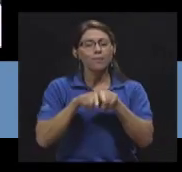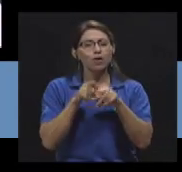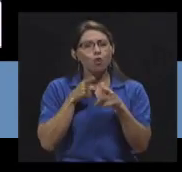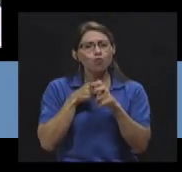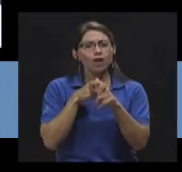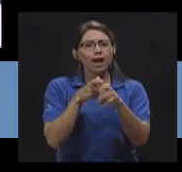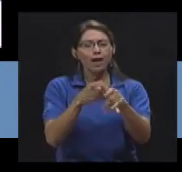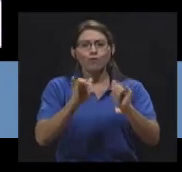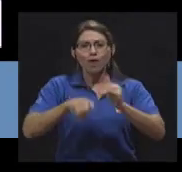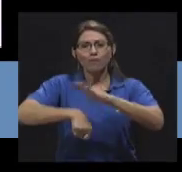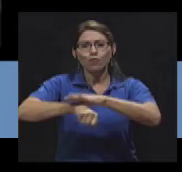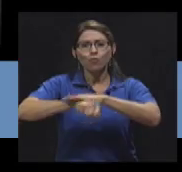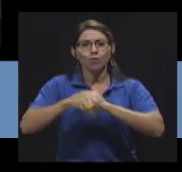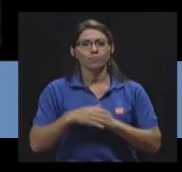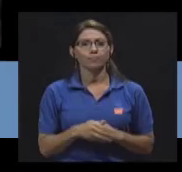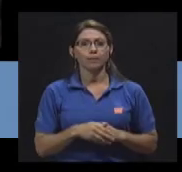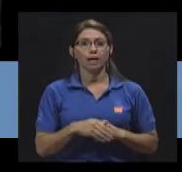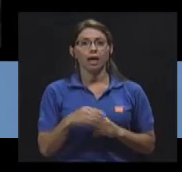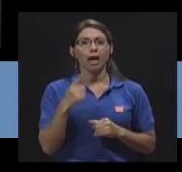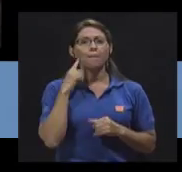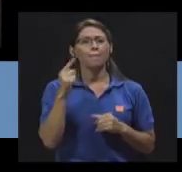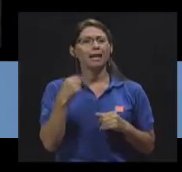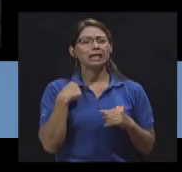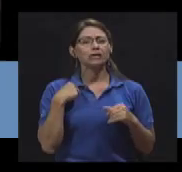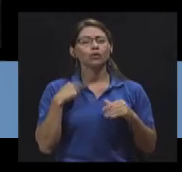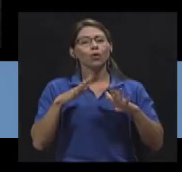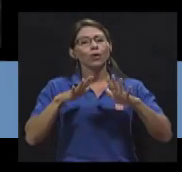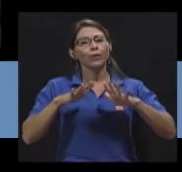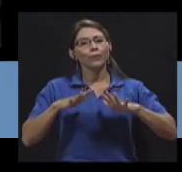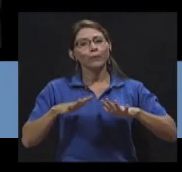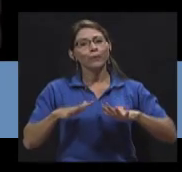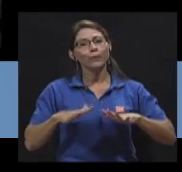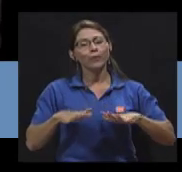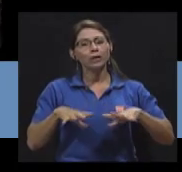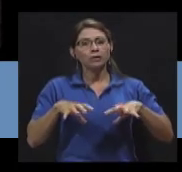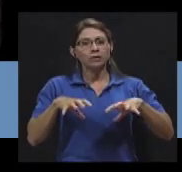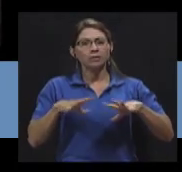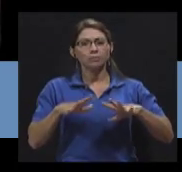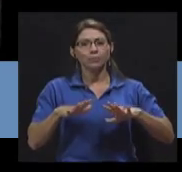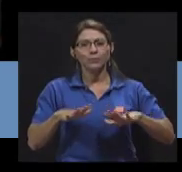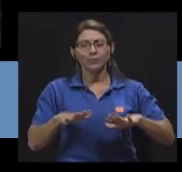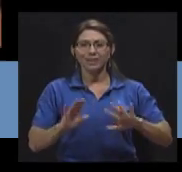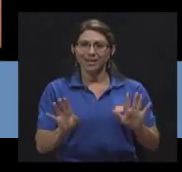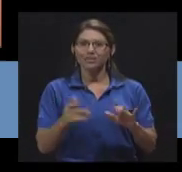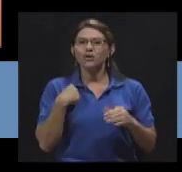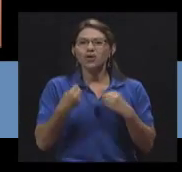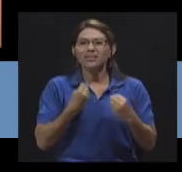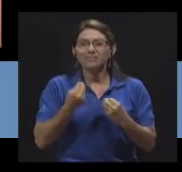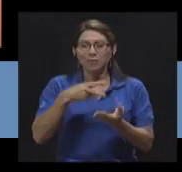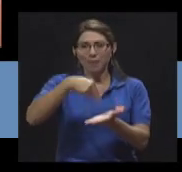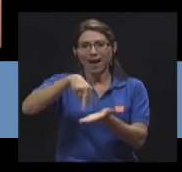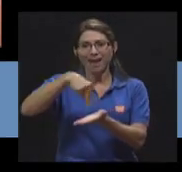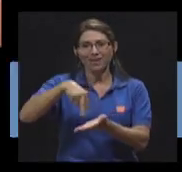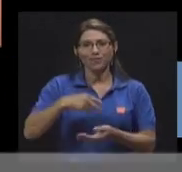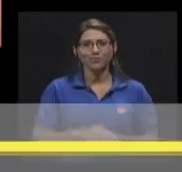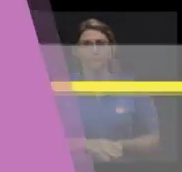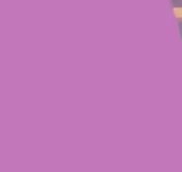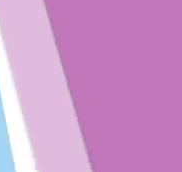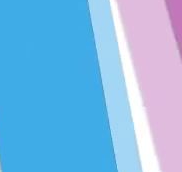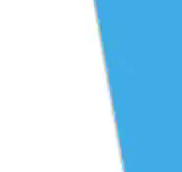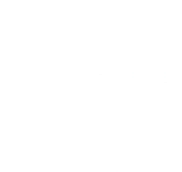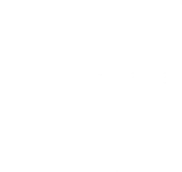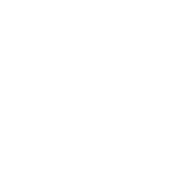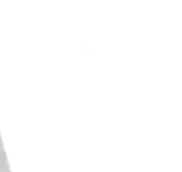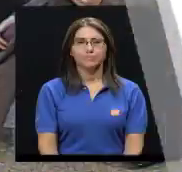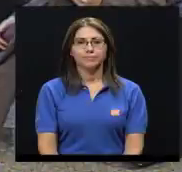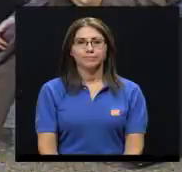correr, jugar fútbol. Bueno, para relajarme o para desestresarme, bueno, es como mi manera de vivir también, yo bailo.